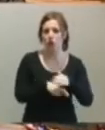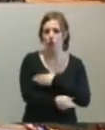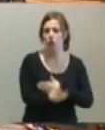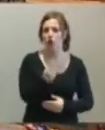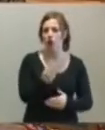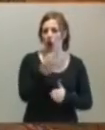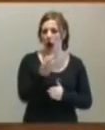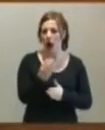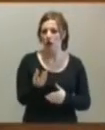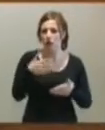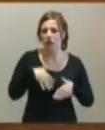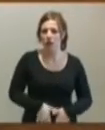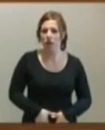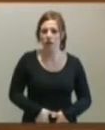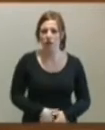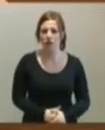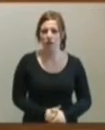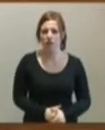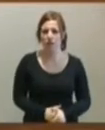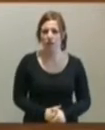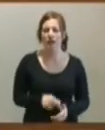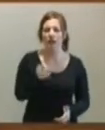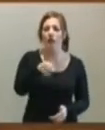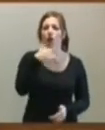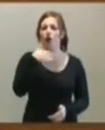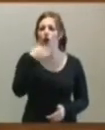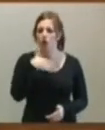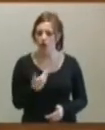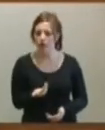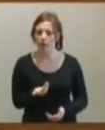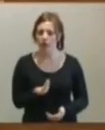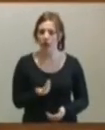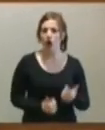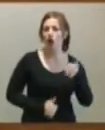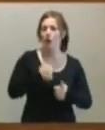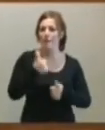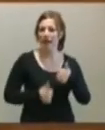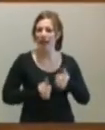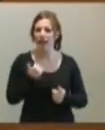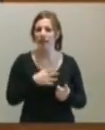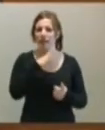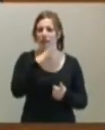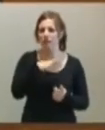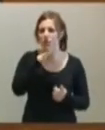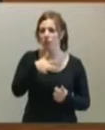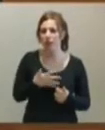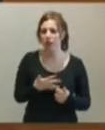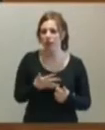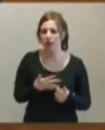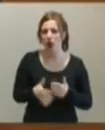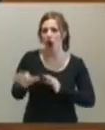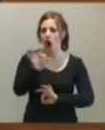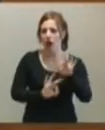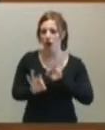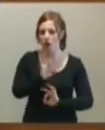Hagan como los modelos descentralizados que se conocen, donde atribuyen las competencias al órgano